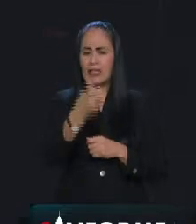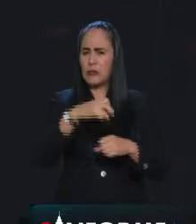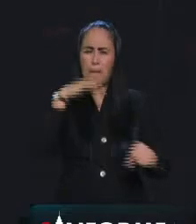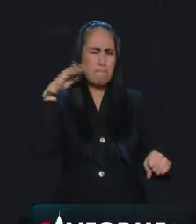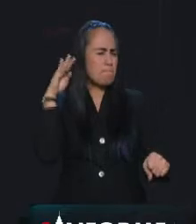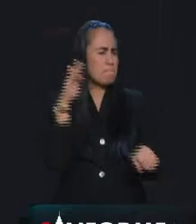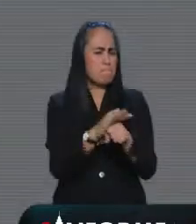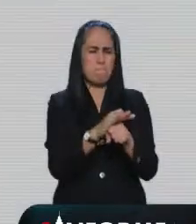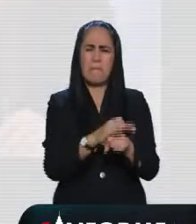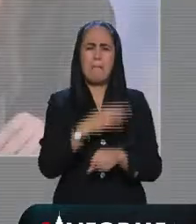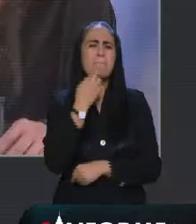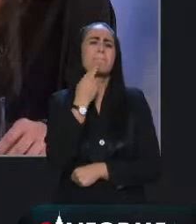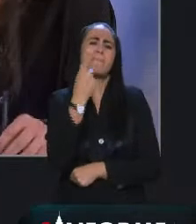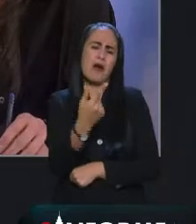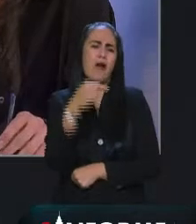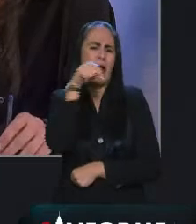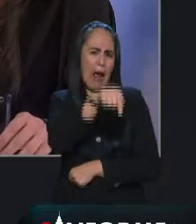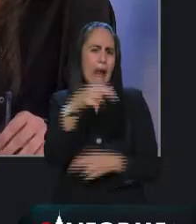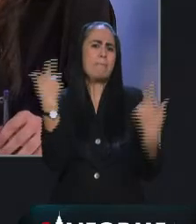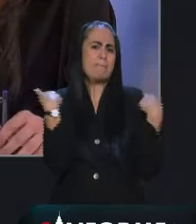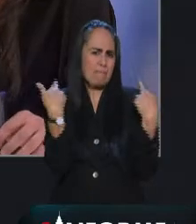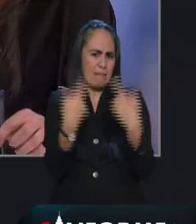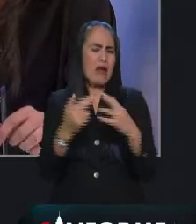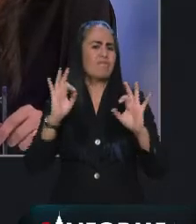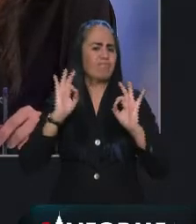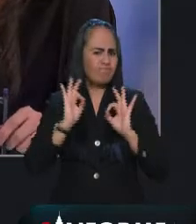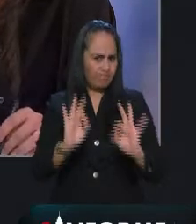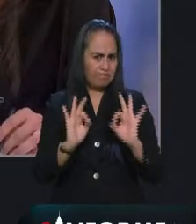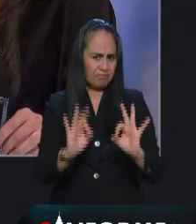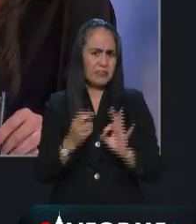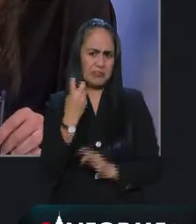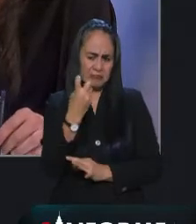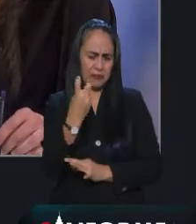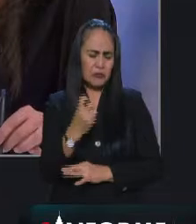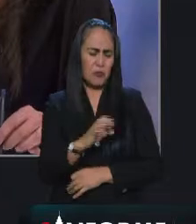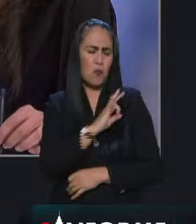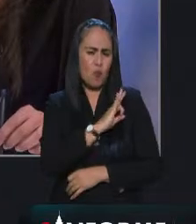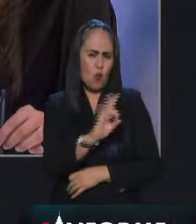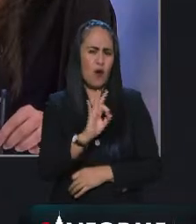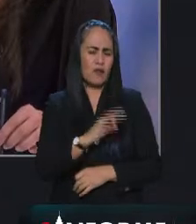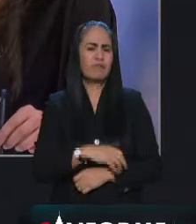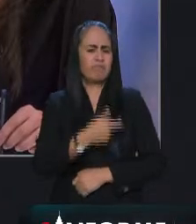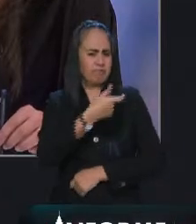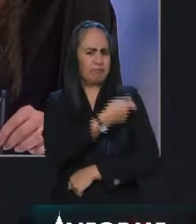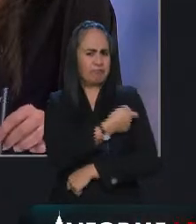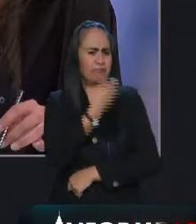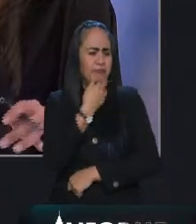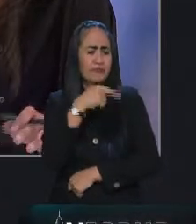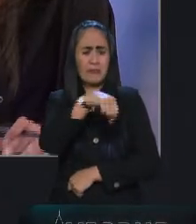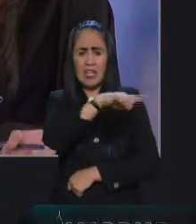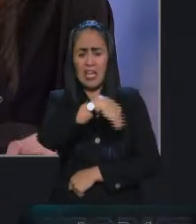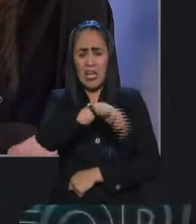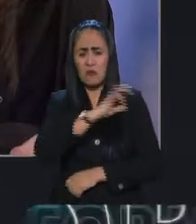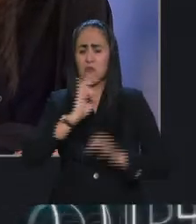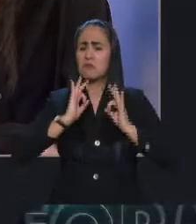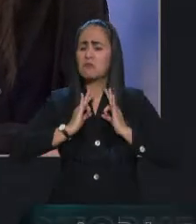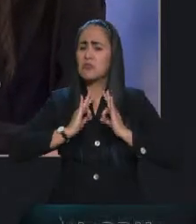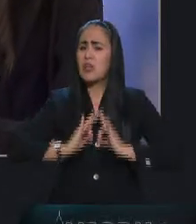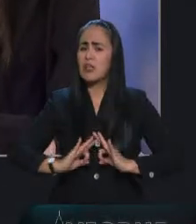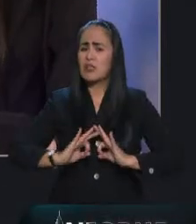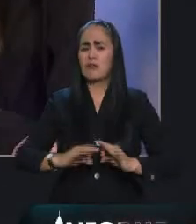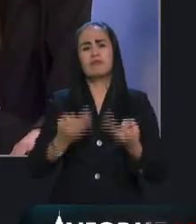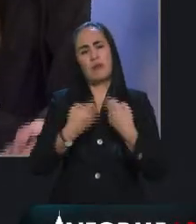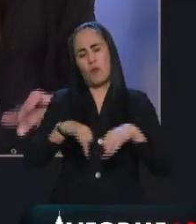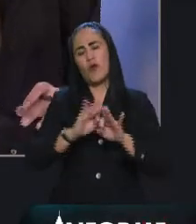extraordinaria los maestros y es una muy buena opción para ellos y deben estar tranquilos. Lo importante es vacunarnos.